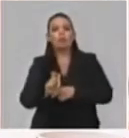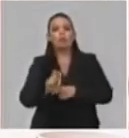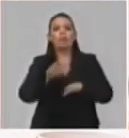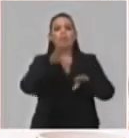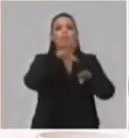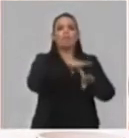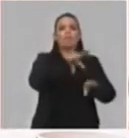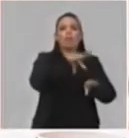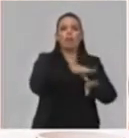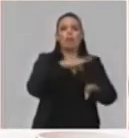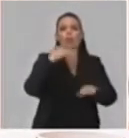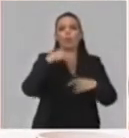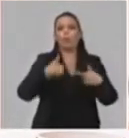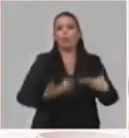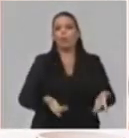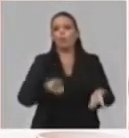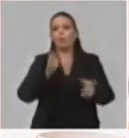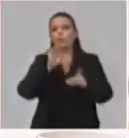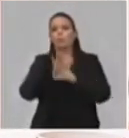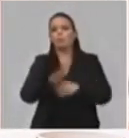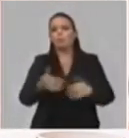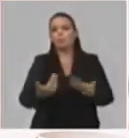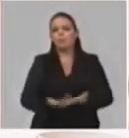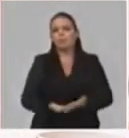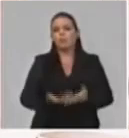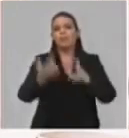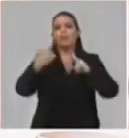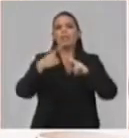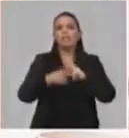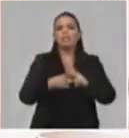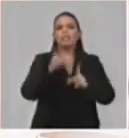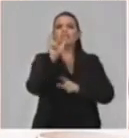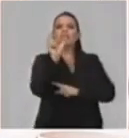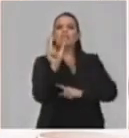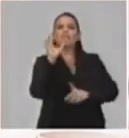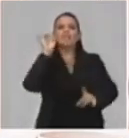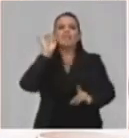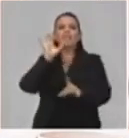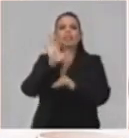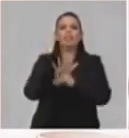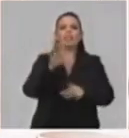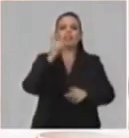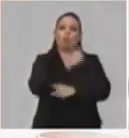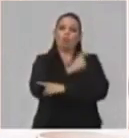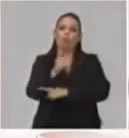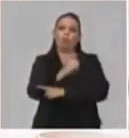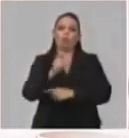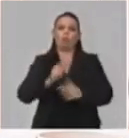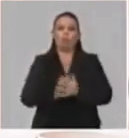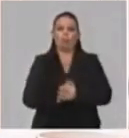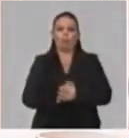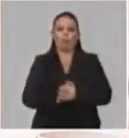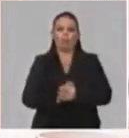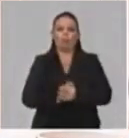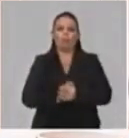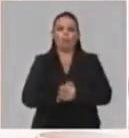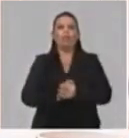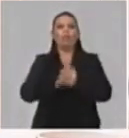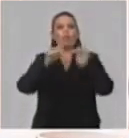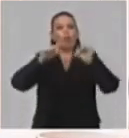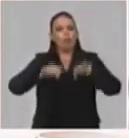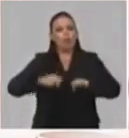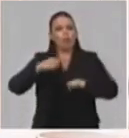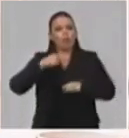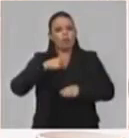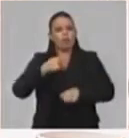cuándo reiniciará el curso escolar. Es una preocupación constante. Ahora, nosotros, yo voy a dar respuesta de manera